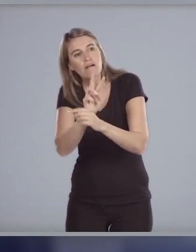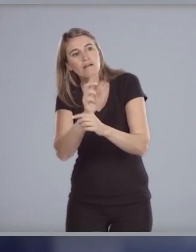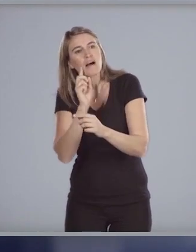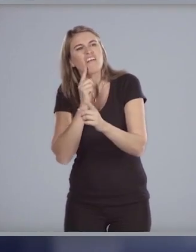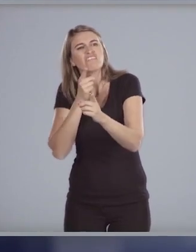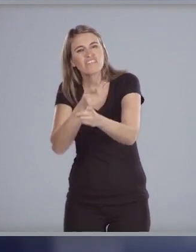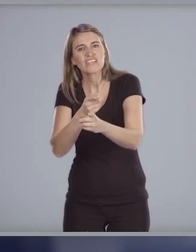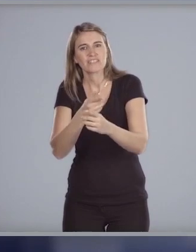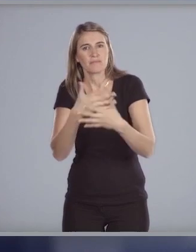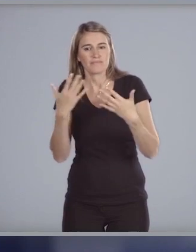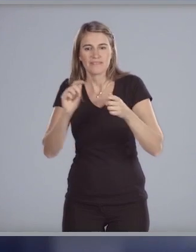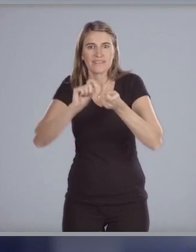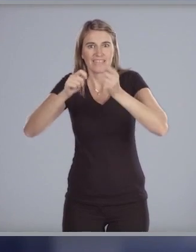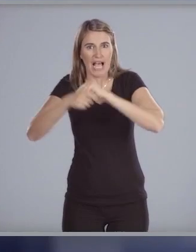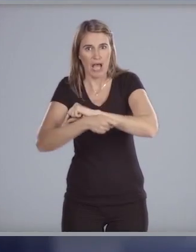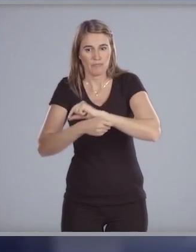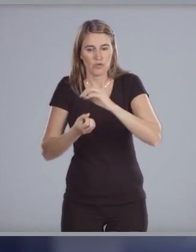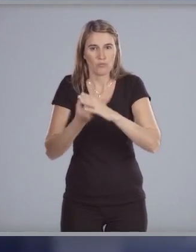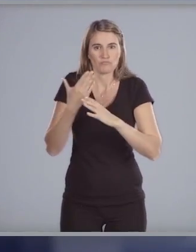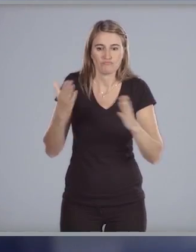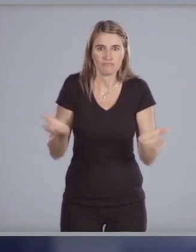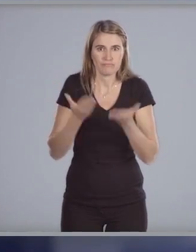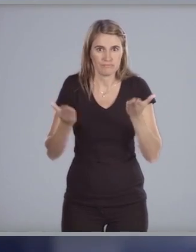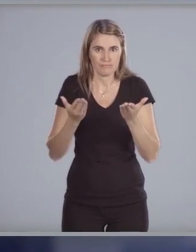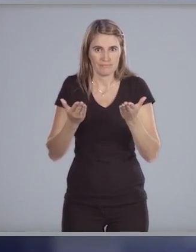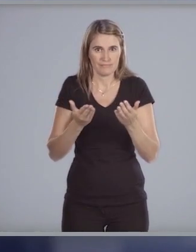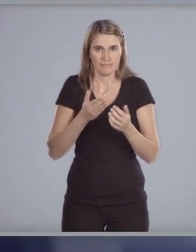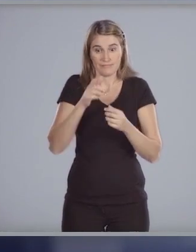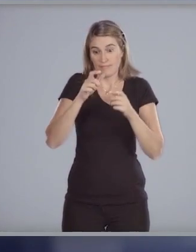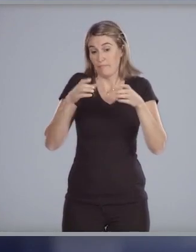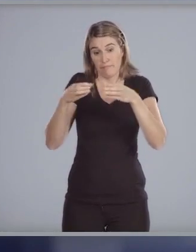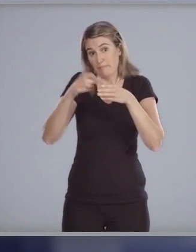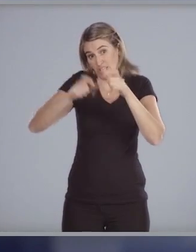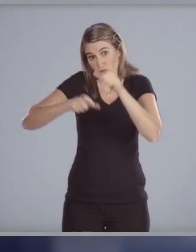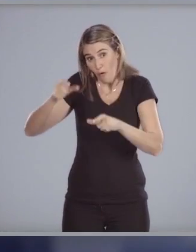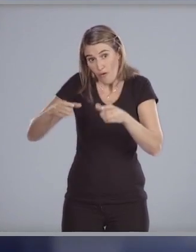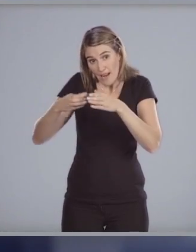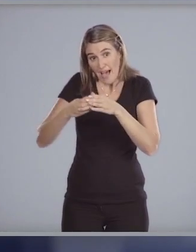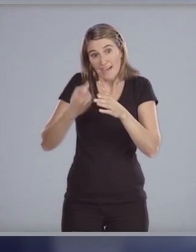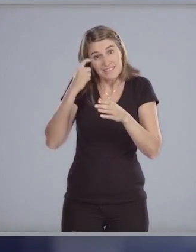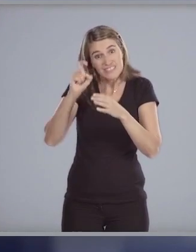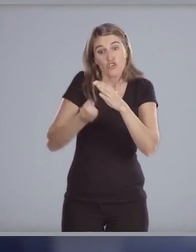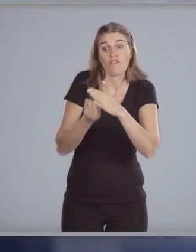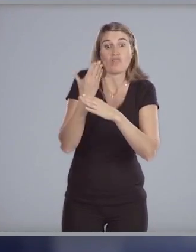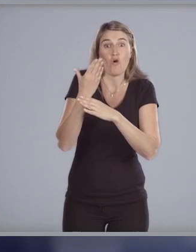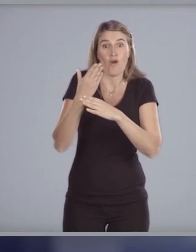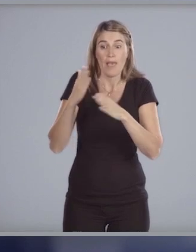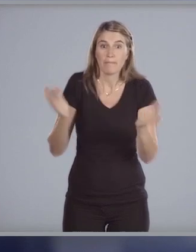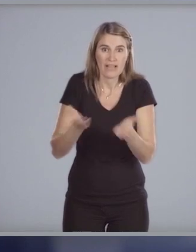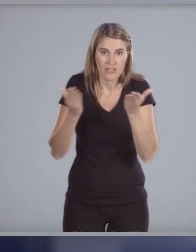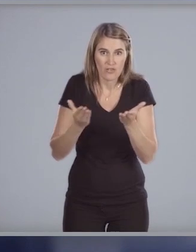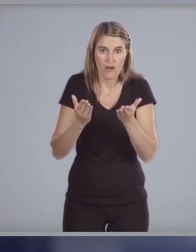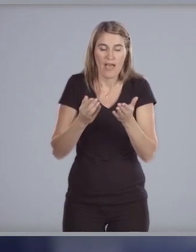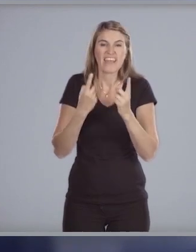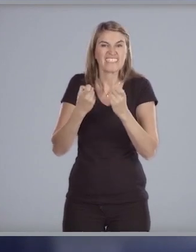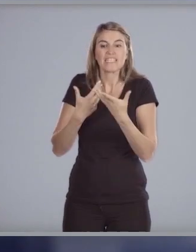transformación emprendedora de la generación emprendedora e innovadora con